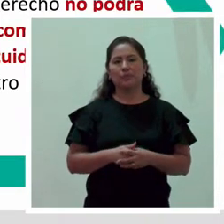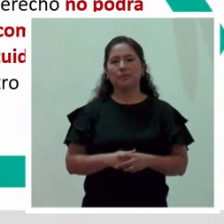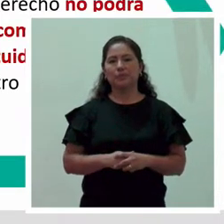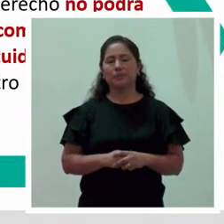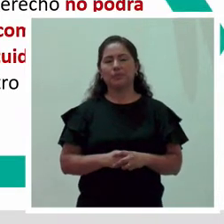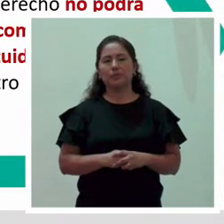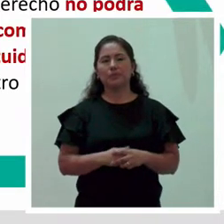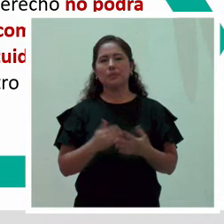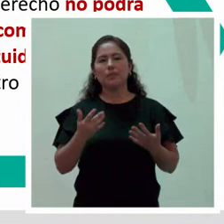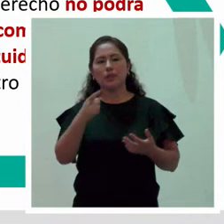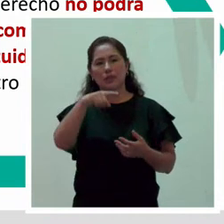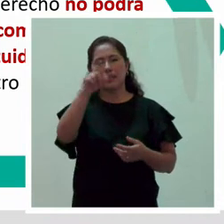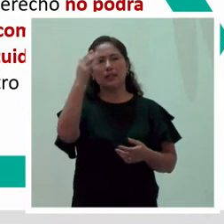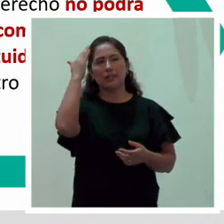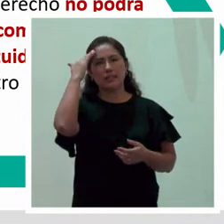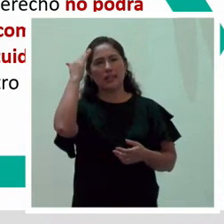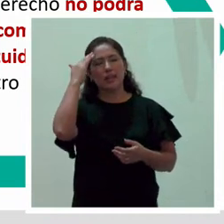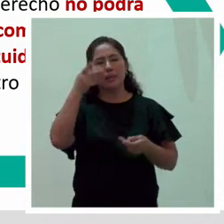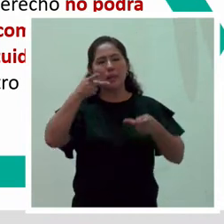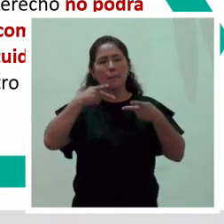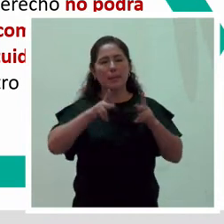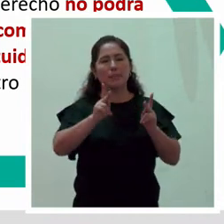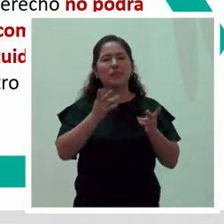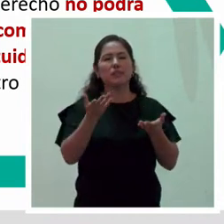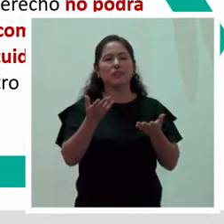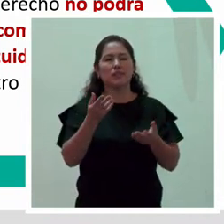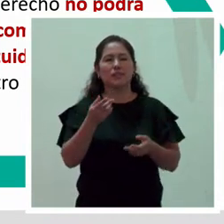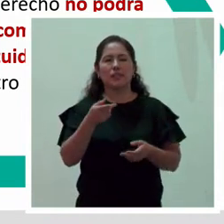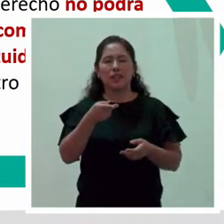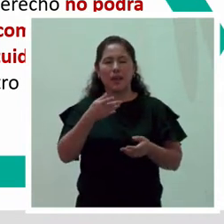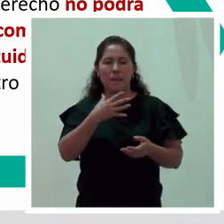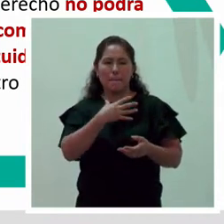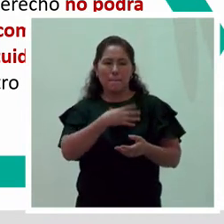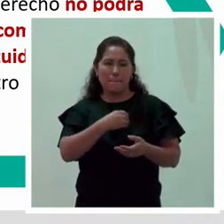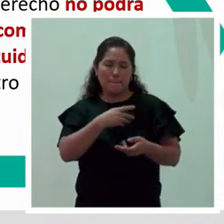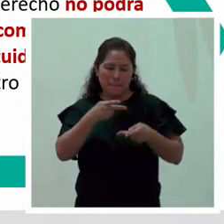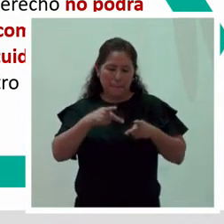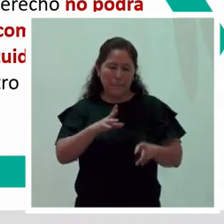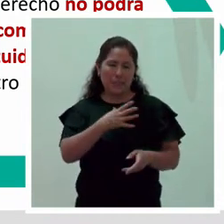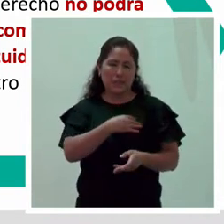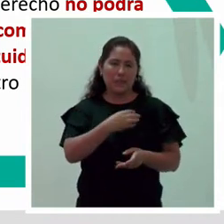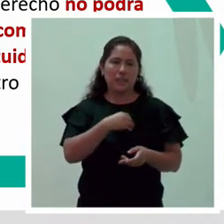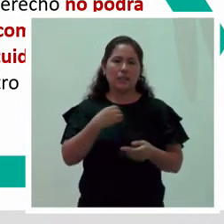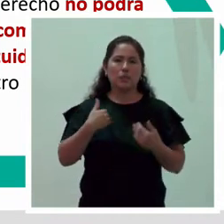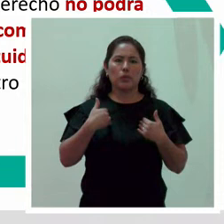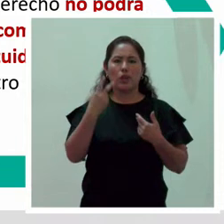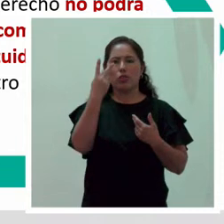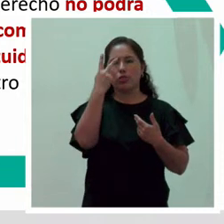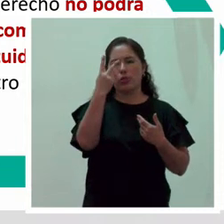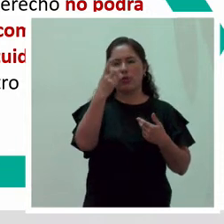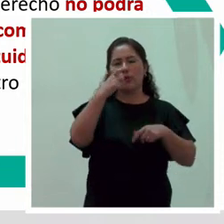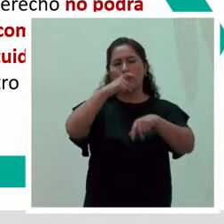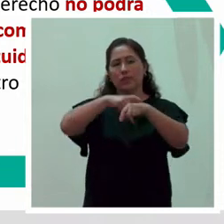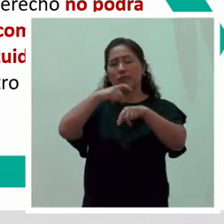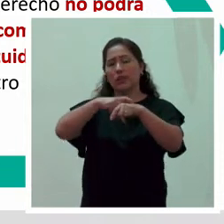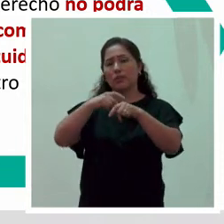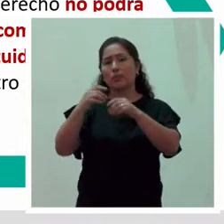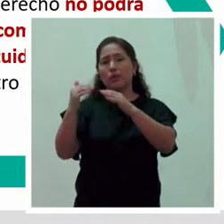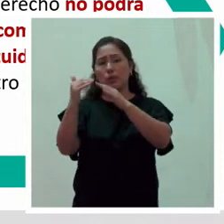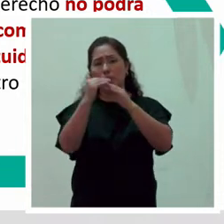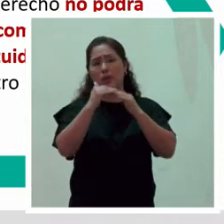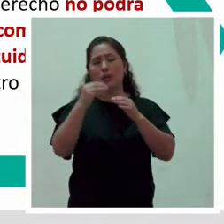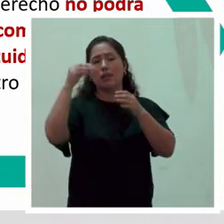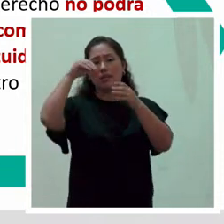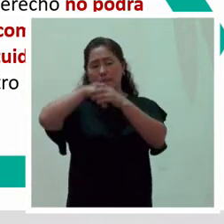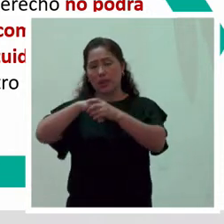¿Qué hay que tener en cuenta respecto del permiso por lactancia? El permiso puede ser fraccionado en dos tiempos iguales dentro